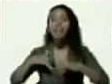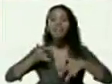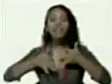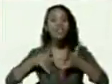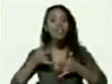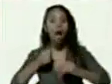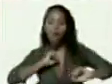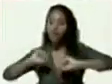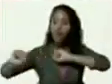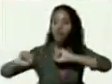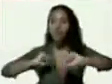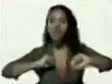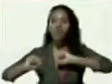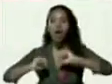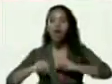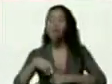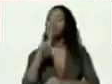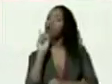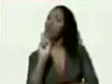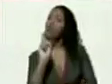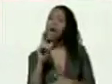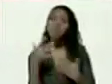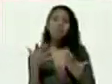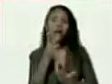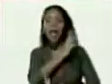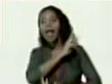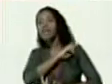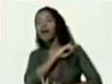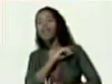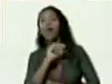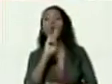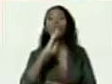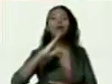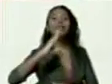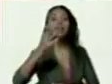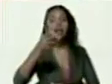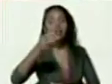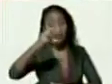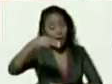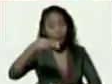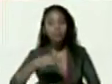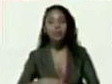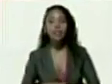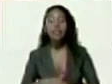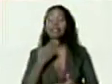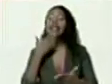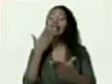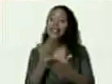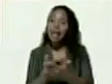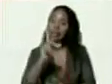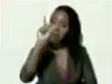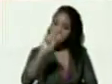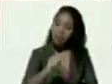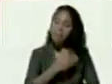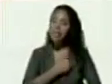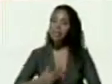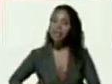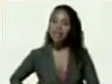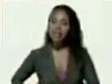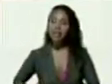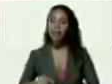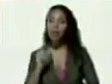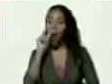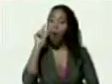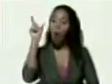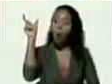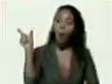acción de una jefa de VCH y agradecerle también presidente a Julio León